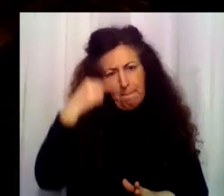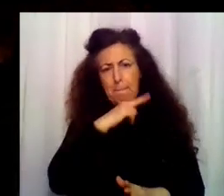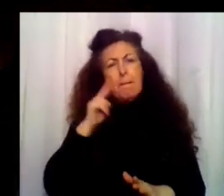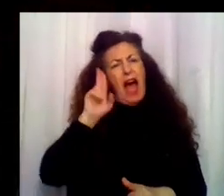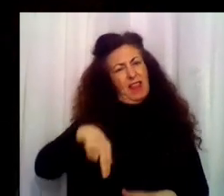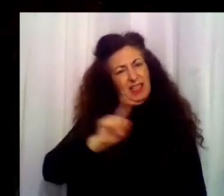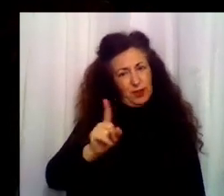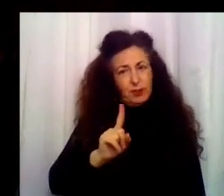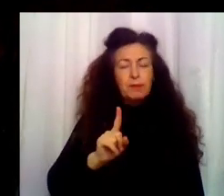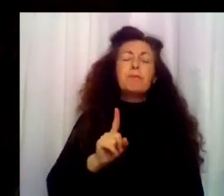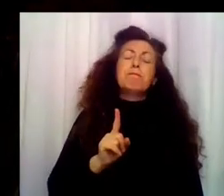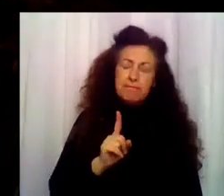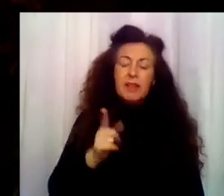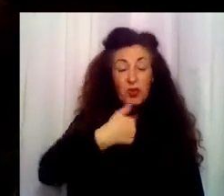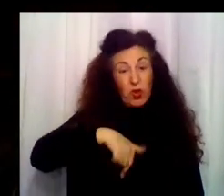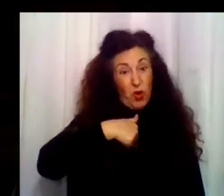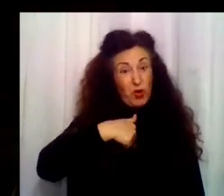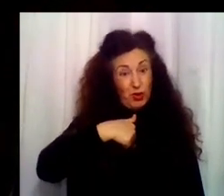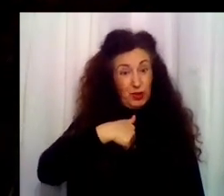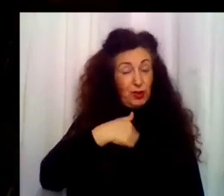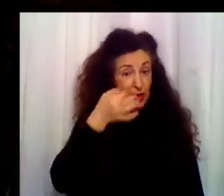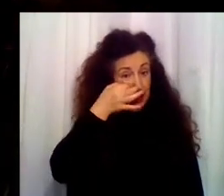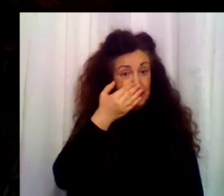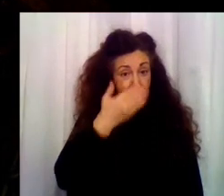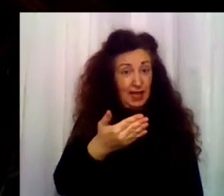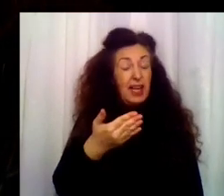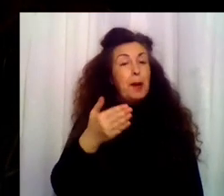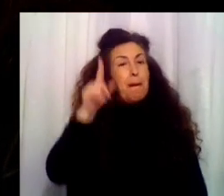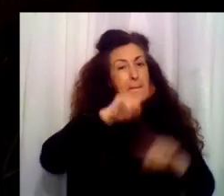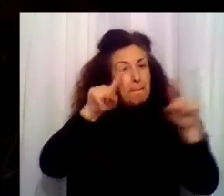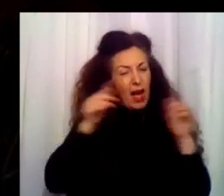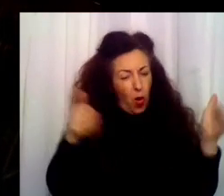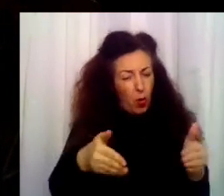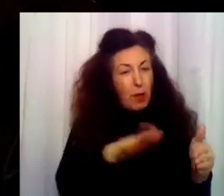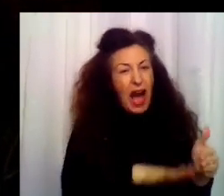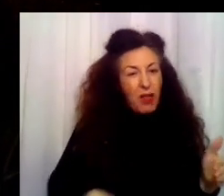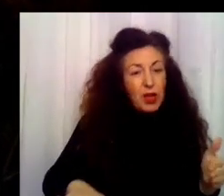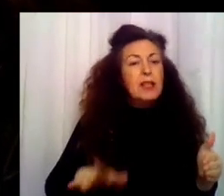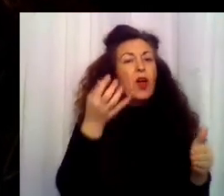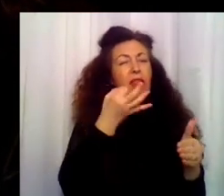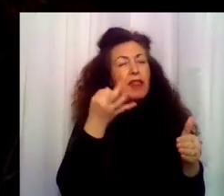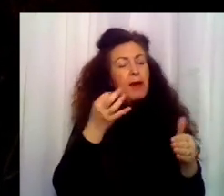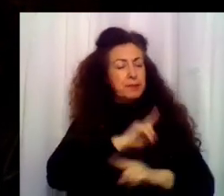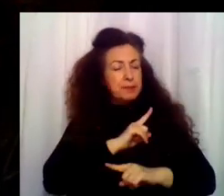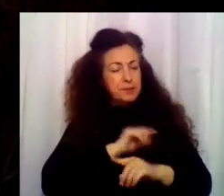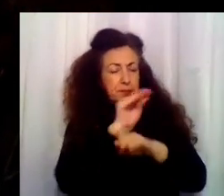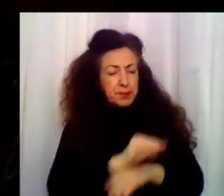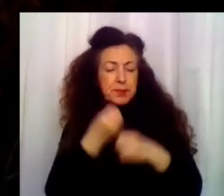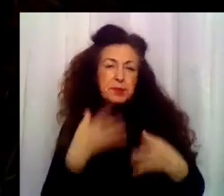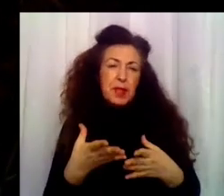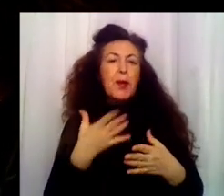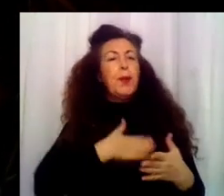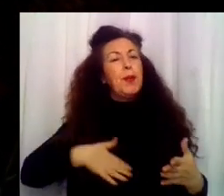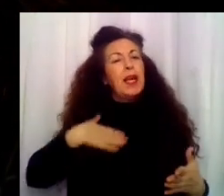precisamente porque nos preocupamos de los hijos, debemos velar por su bienestar emocional. Un menor que presencia